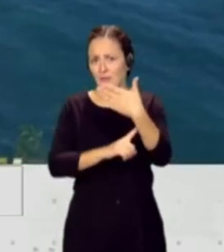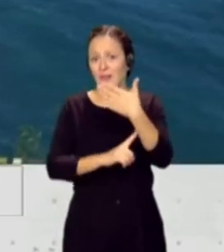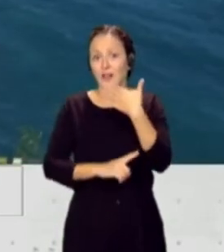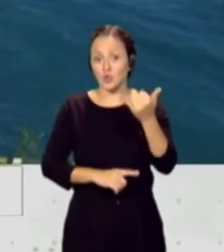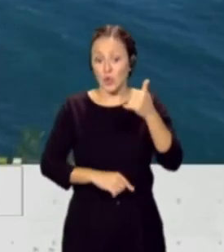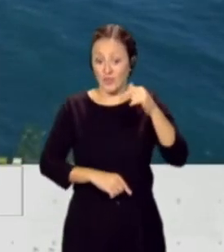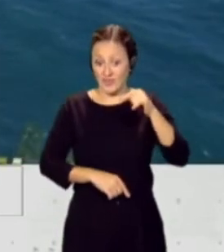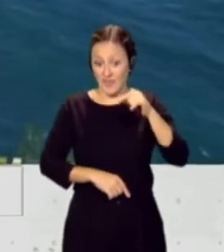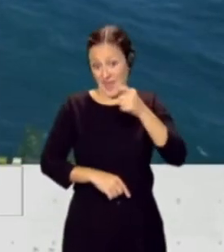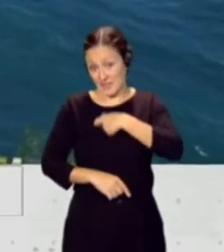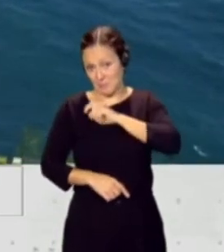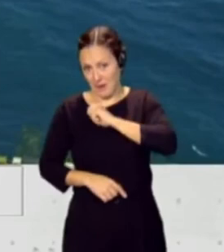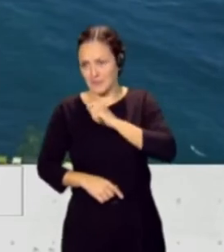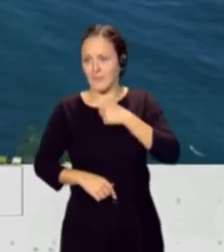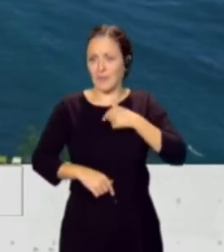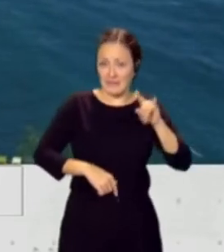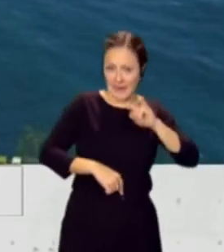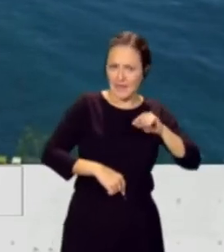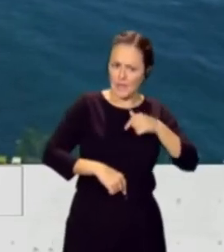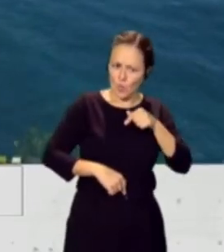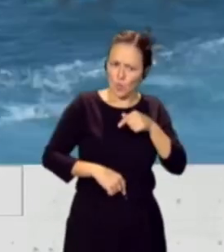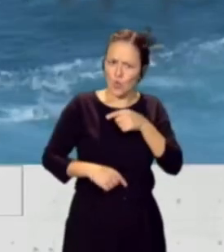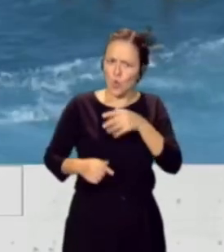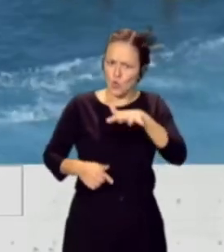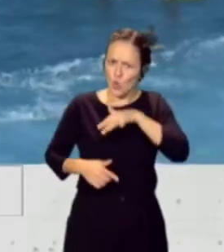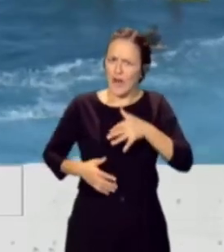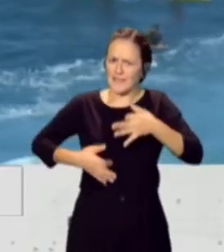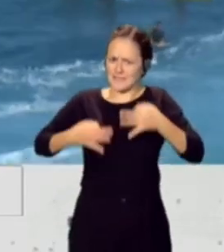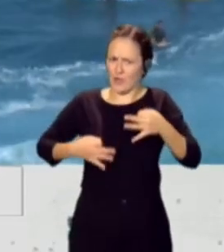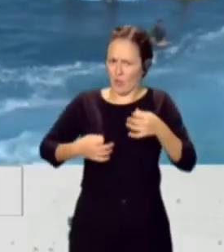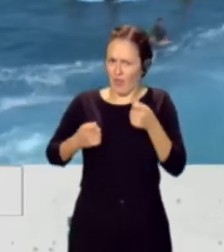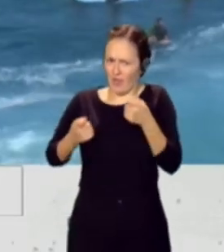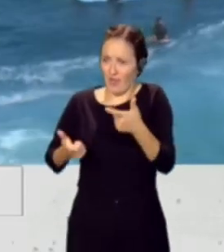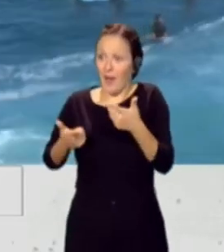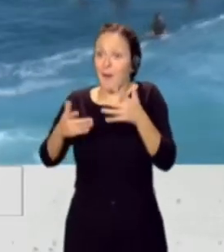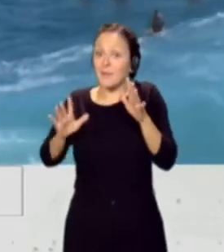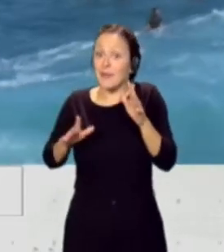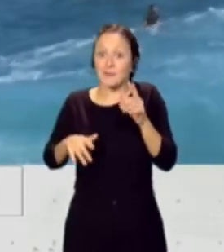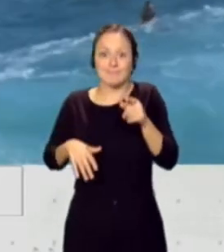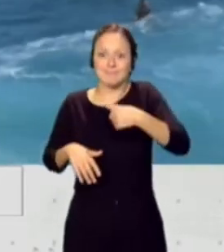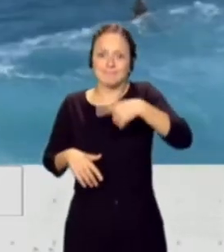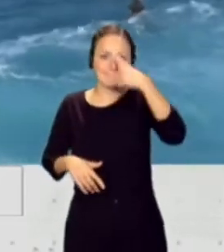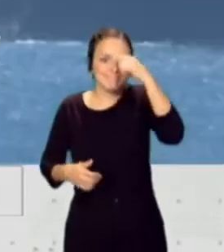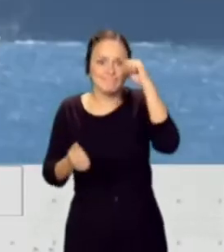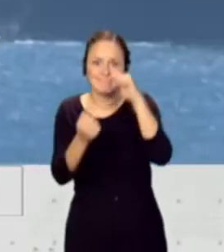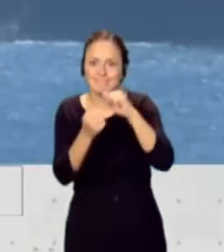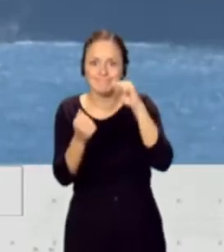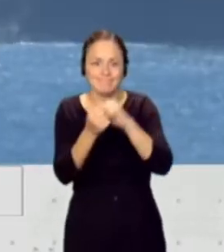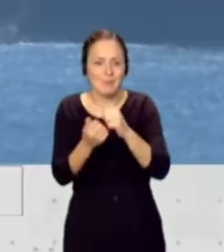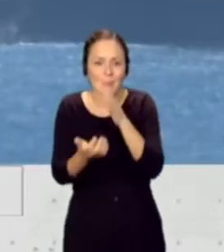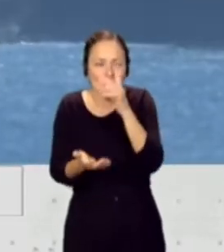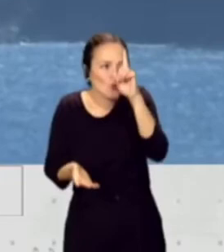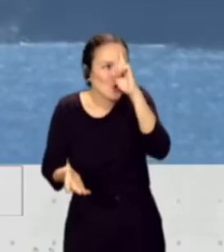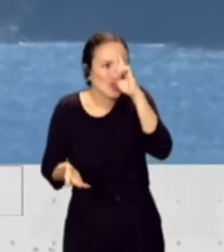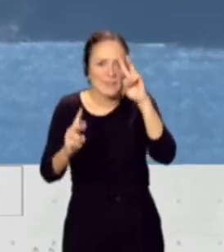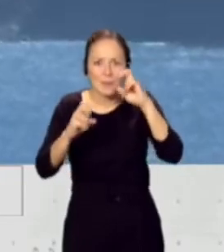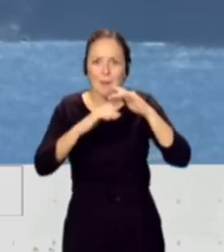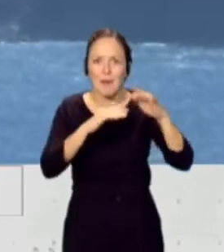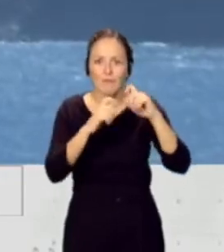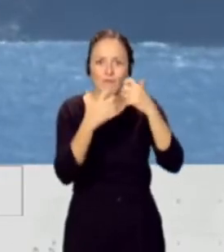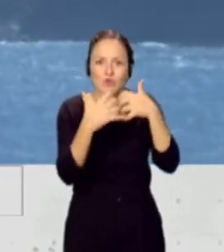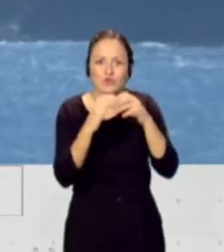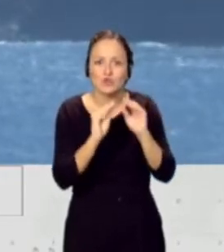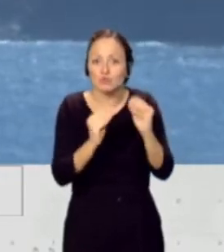evidentemente, es un destino seguro. El gran problema es que vienen y hay un analfabetismo generalizado. Y como decía, el